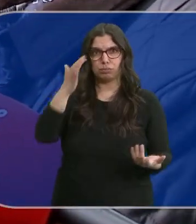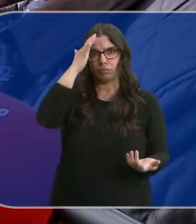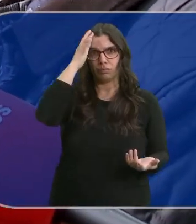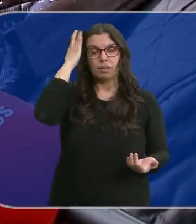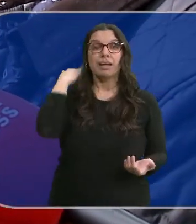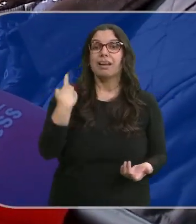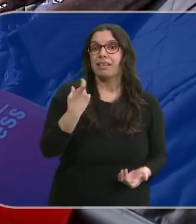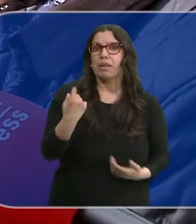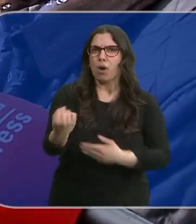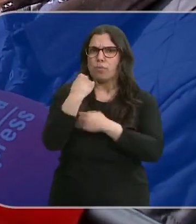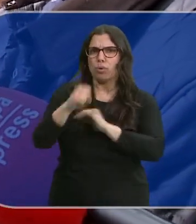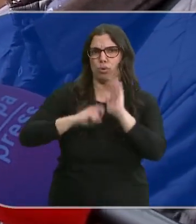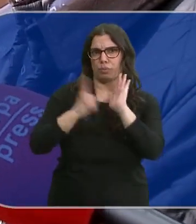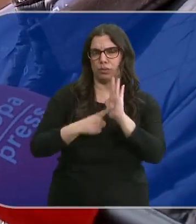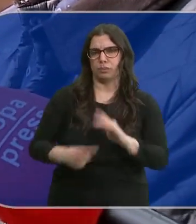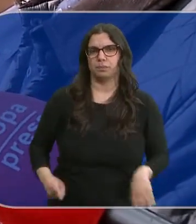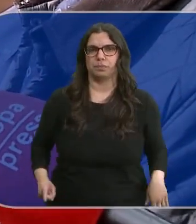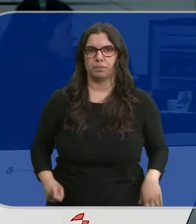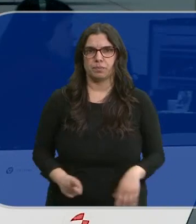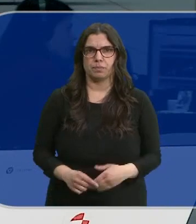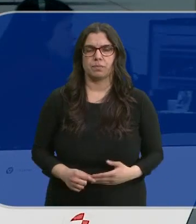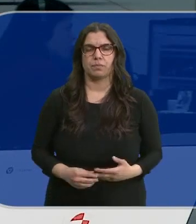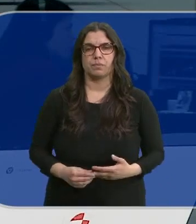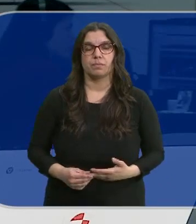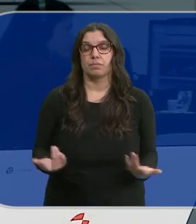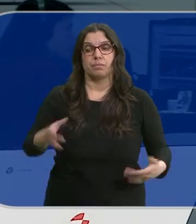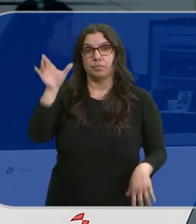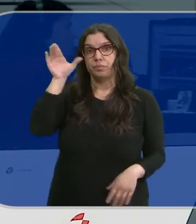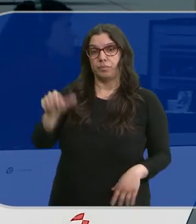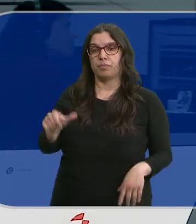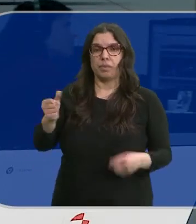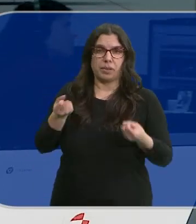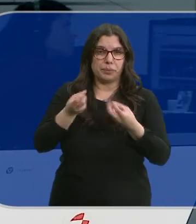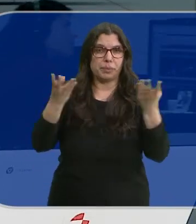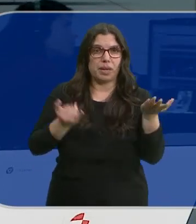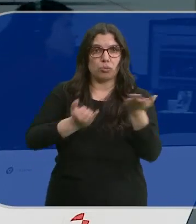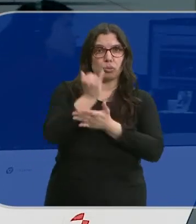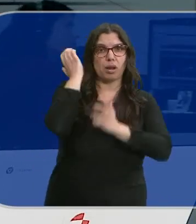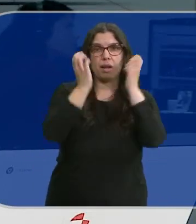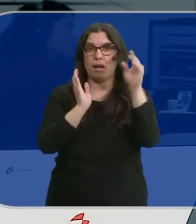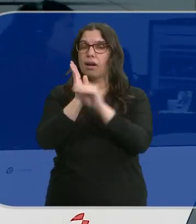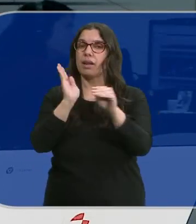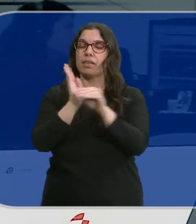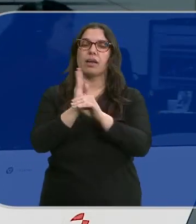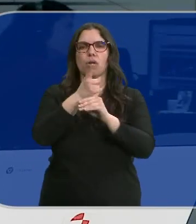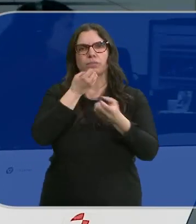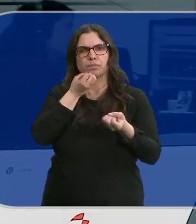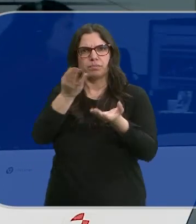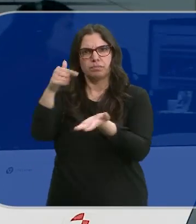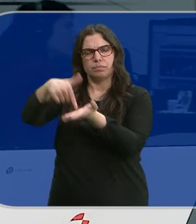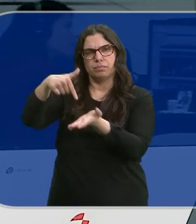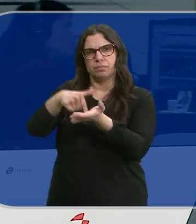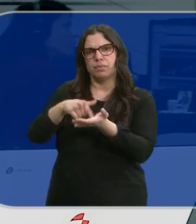necesitamos un apoyo total. Como acaban de ver y escuchar, un centenar de agricultores y ganaderos trasladaban sus